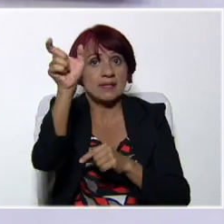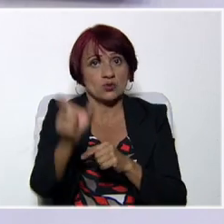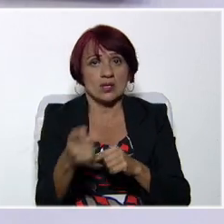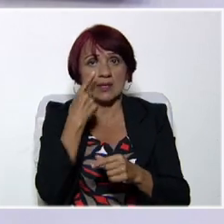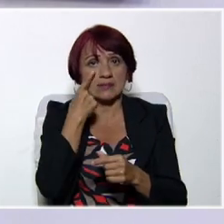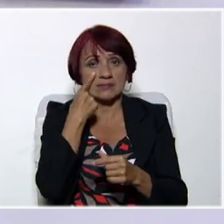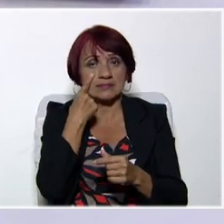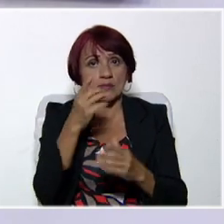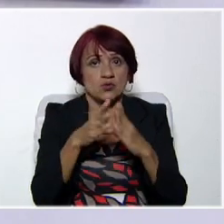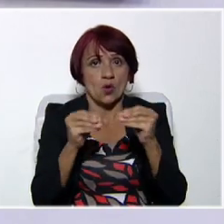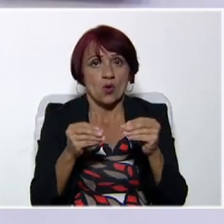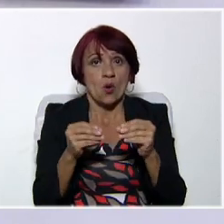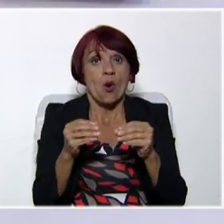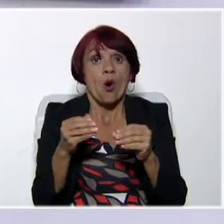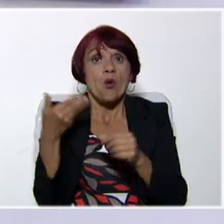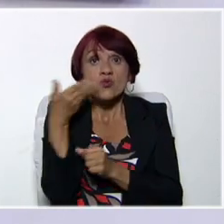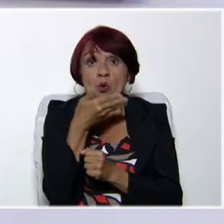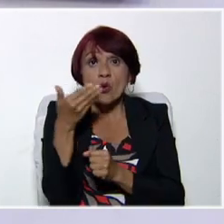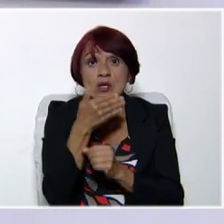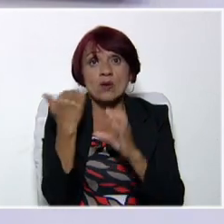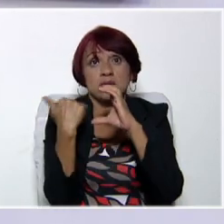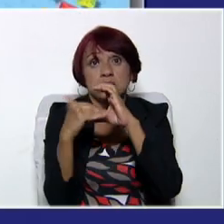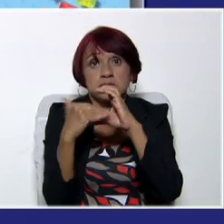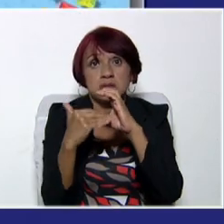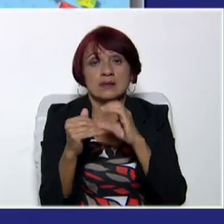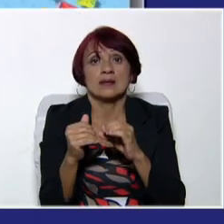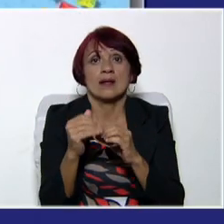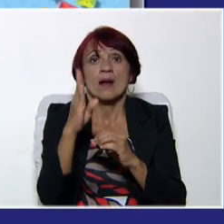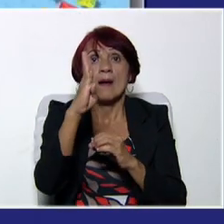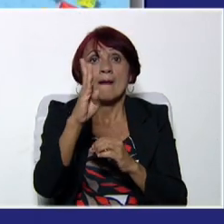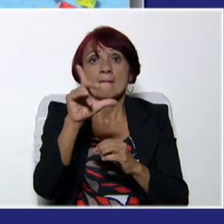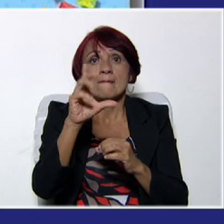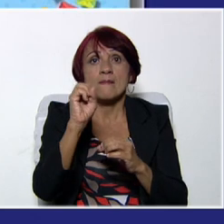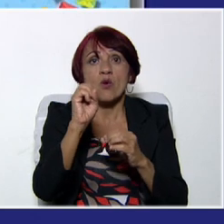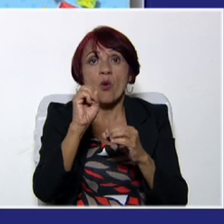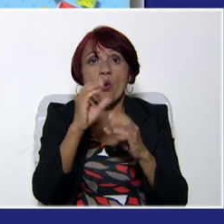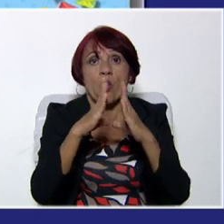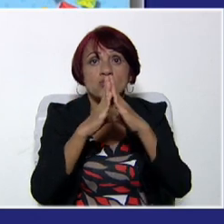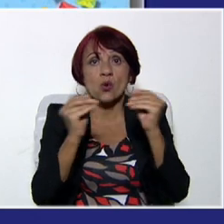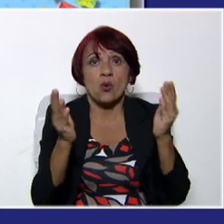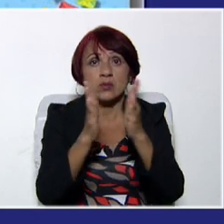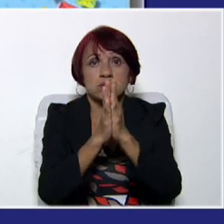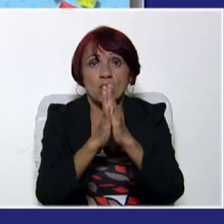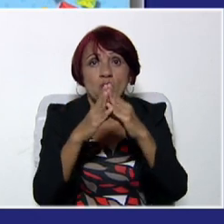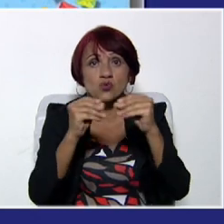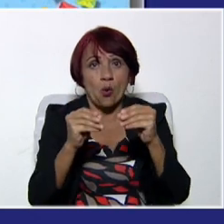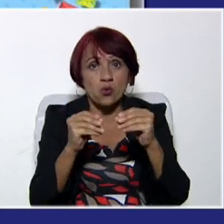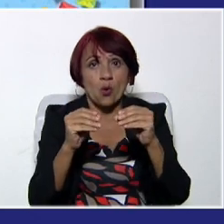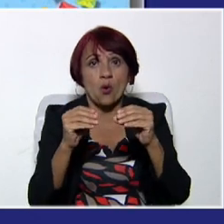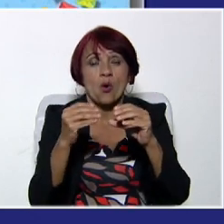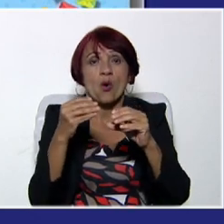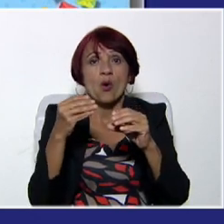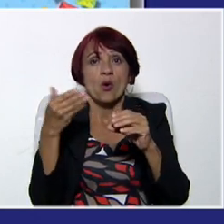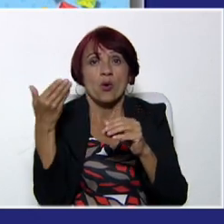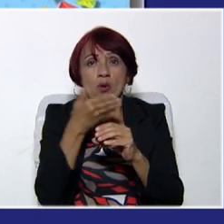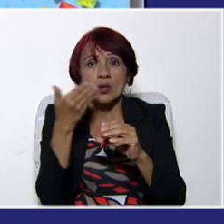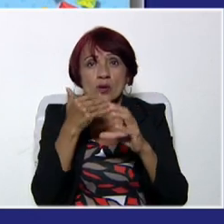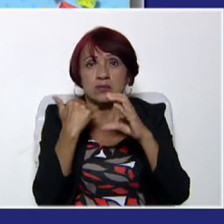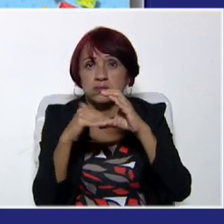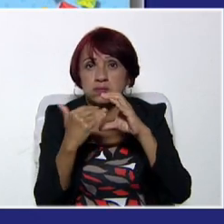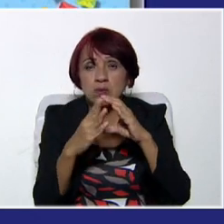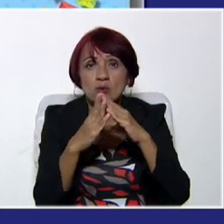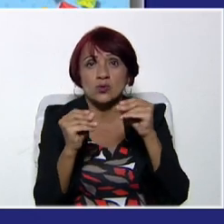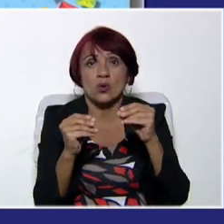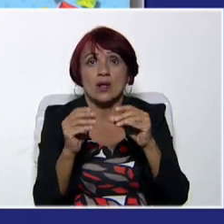medios electrónicos disponibles, tenemos los blogs, el correo electrónico, tenemos